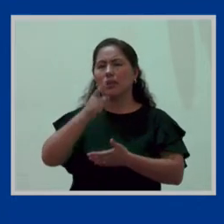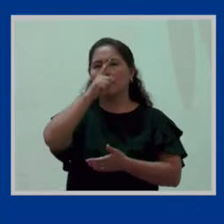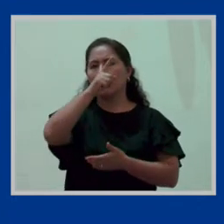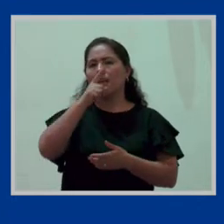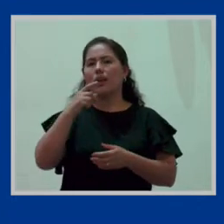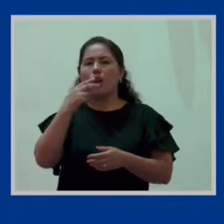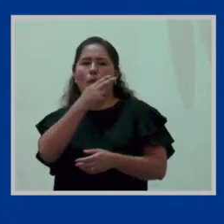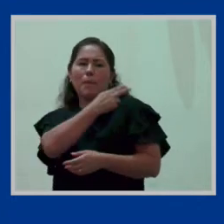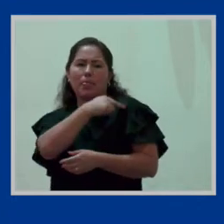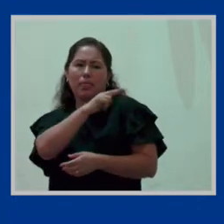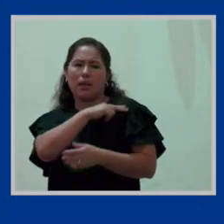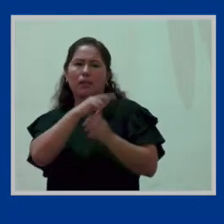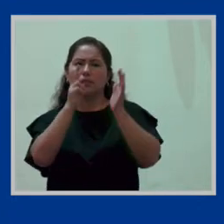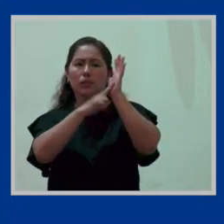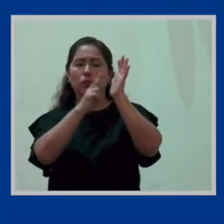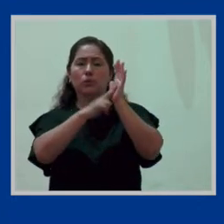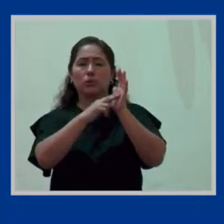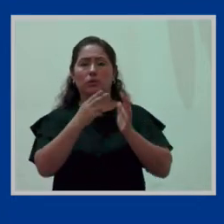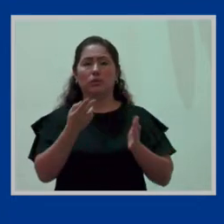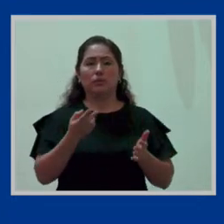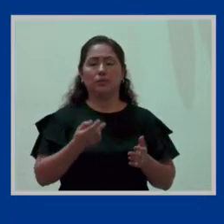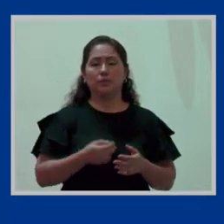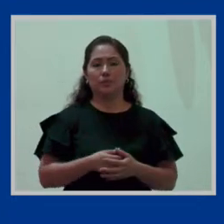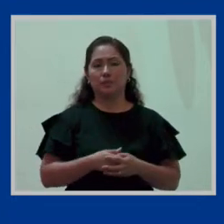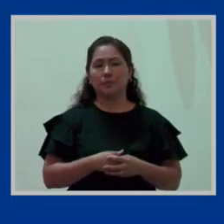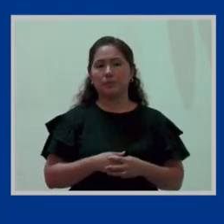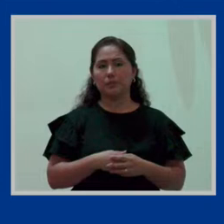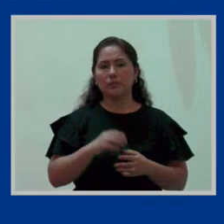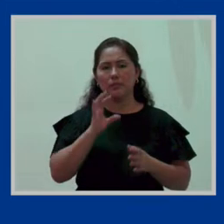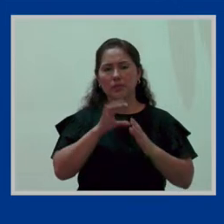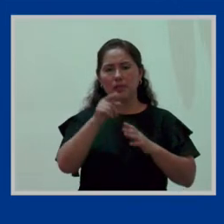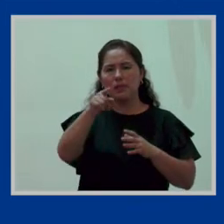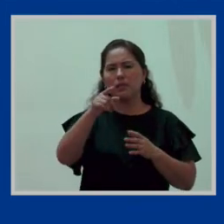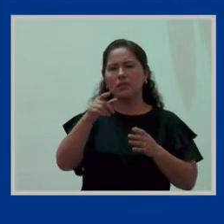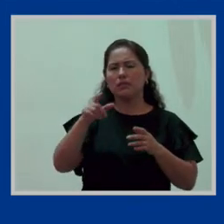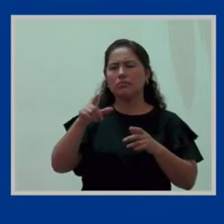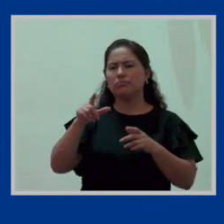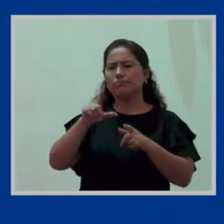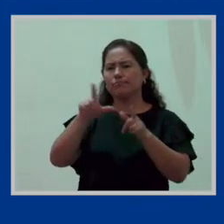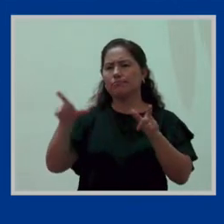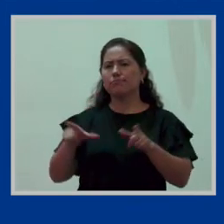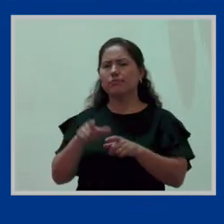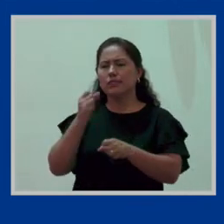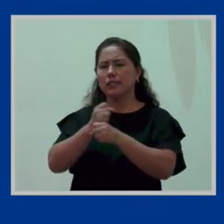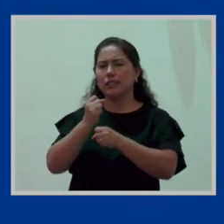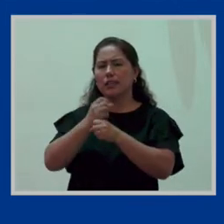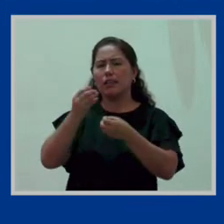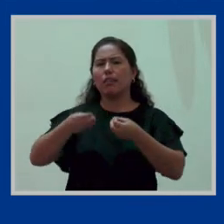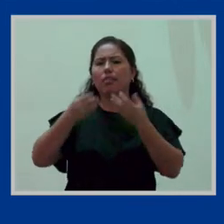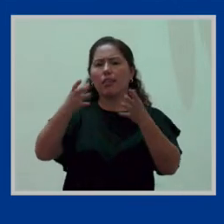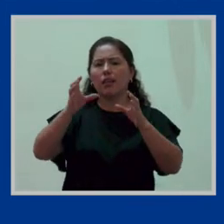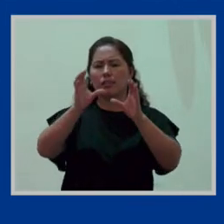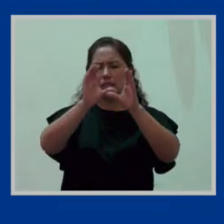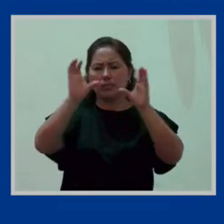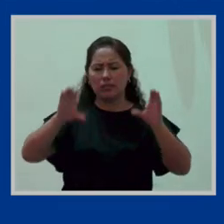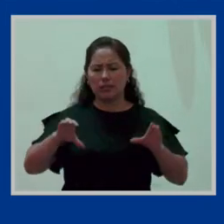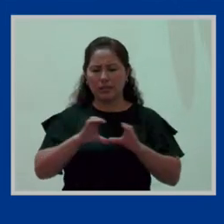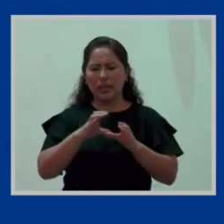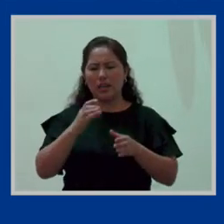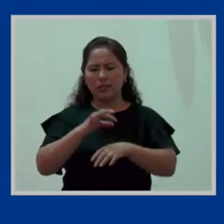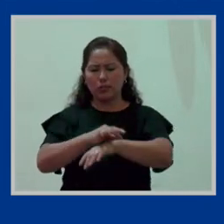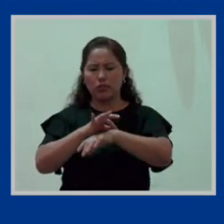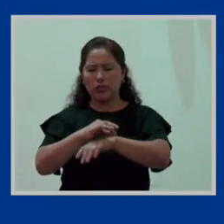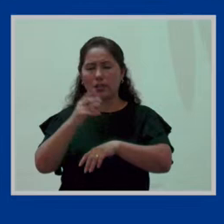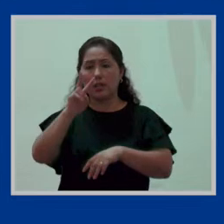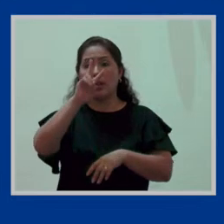Es casi, casi, no sé si ustedes alguna vez en su centro de trabajo han sufrido una incapacidad y les han dado su certificado médico, ¿no? Y nos dicen, los